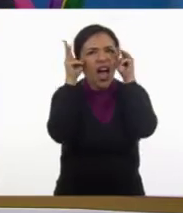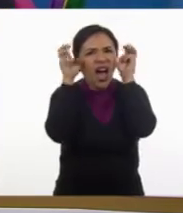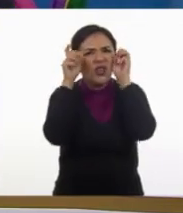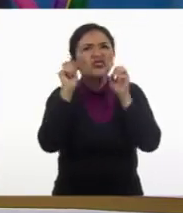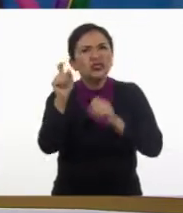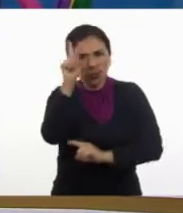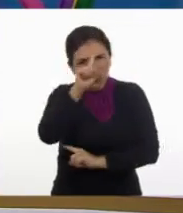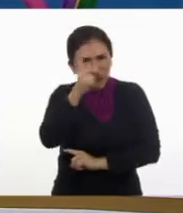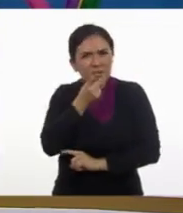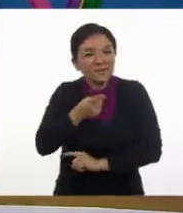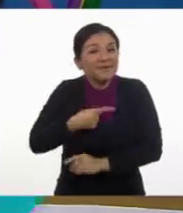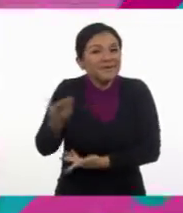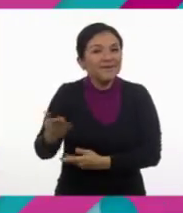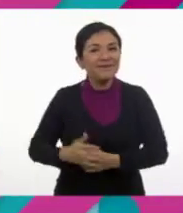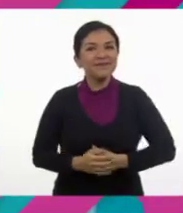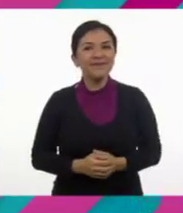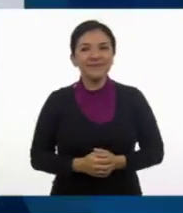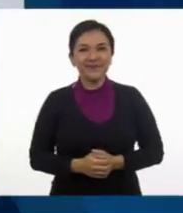para que nos dé un consejo.